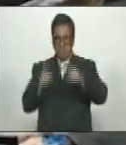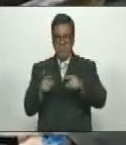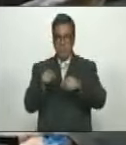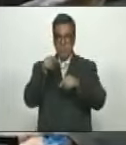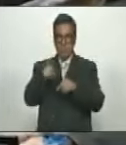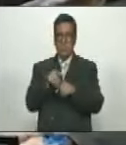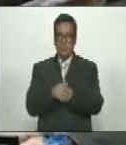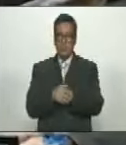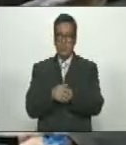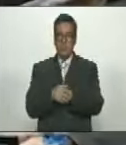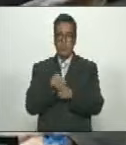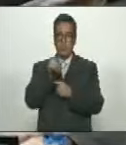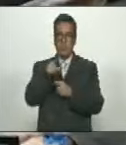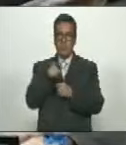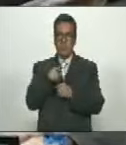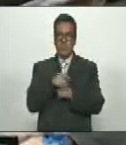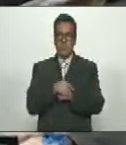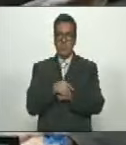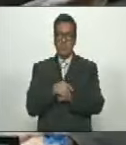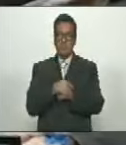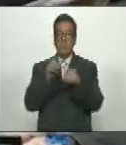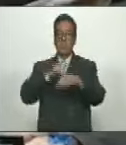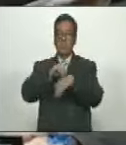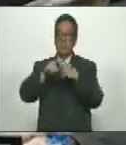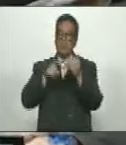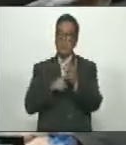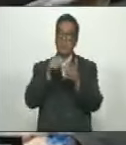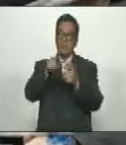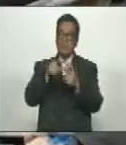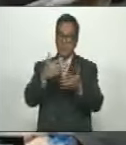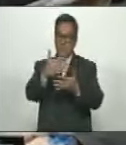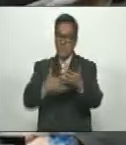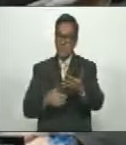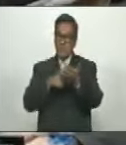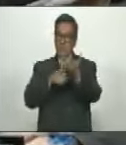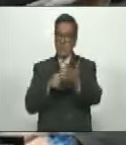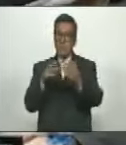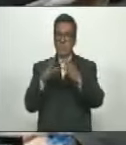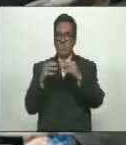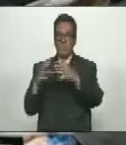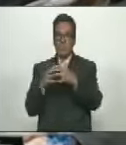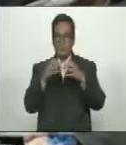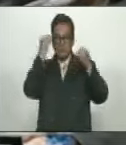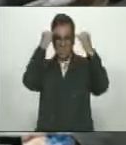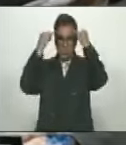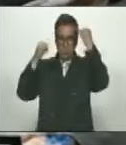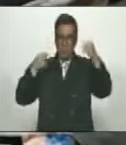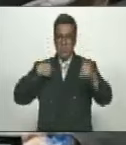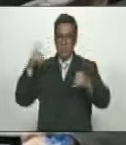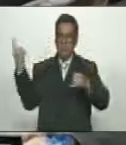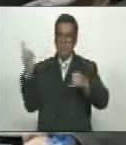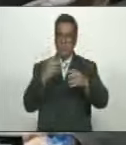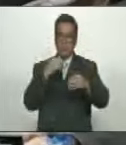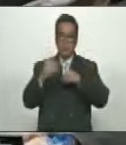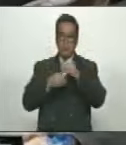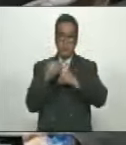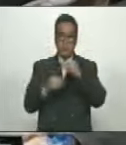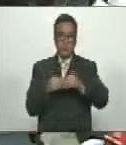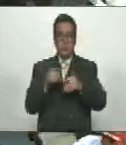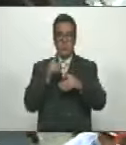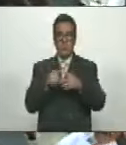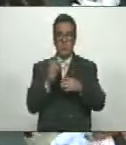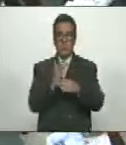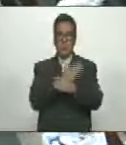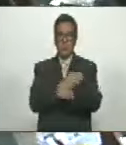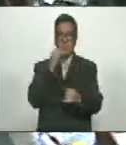Decisión De Complementar Con Esa Propuesta Todo Un Conjunto De Ideas Que Él Venía Manejando Para Que